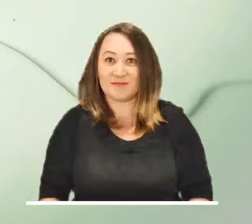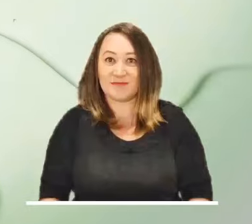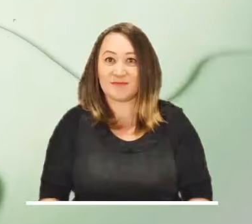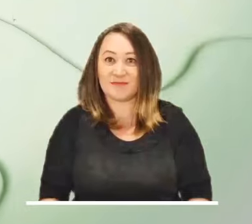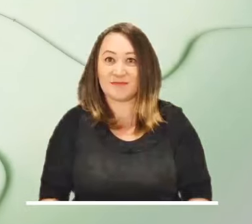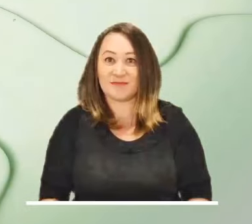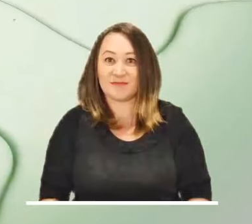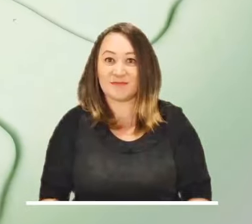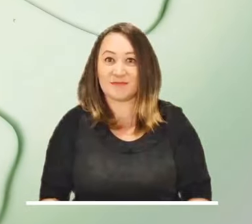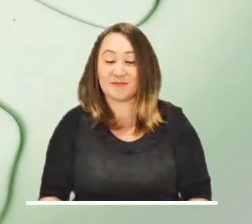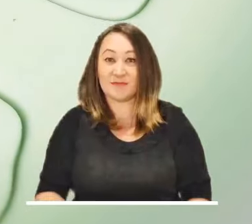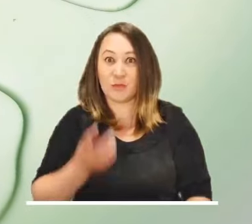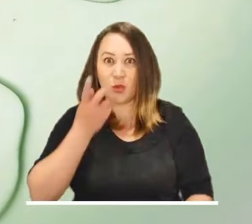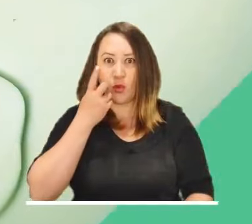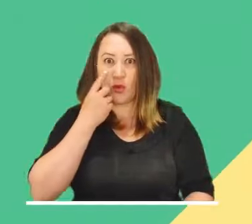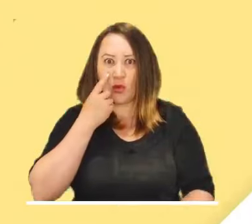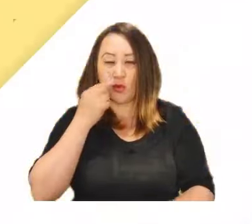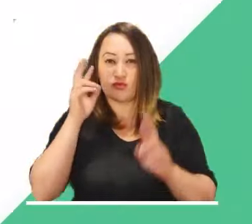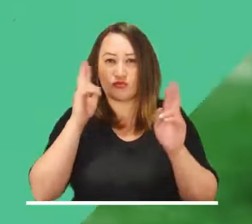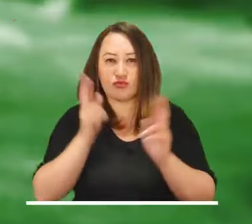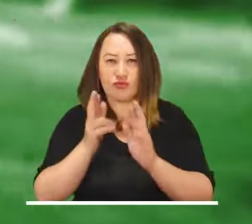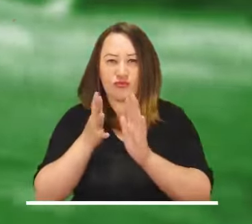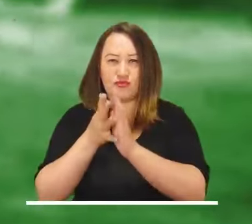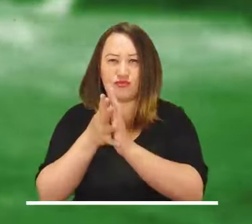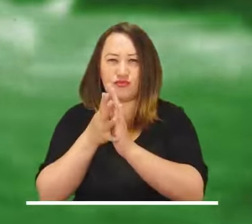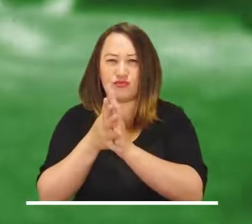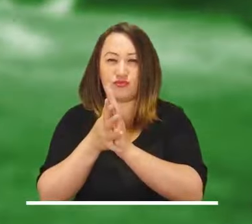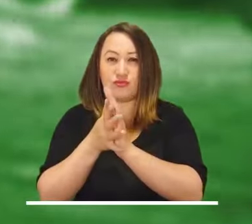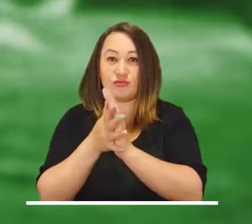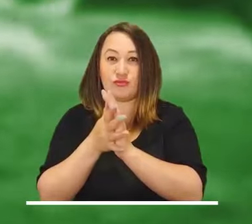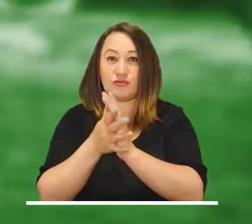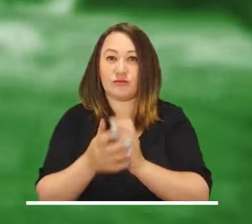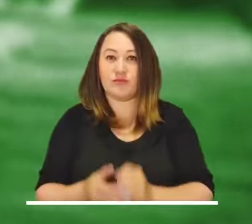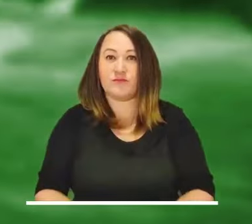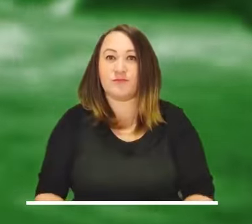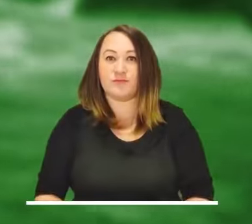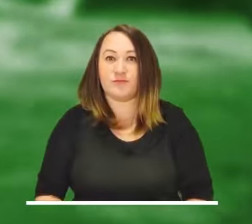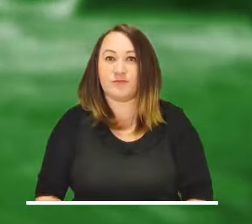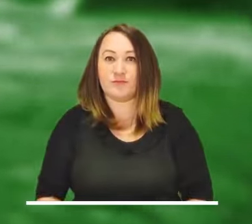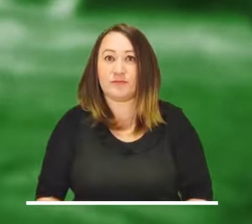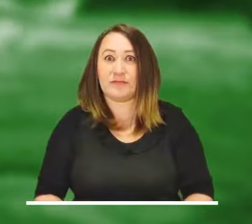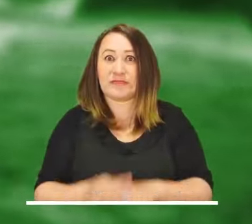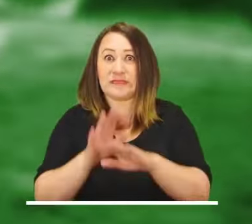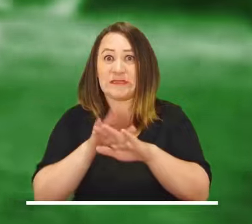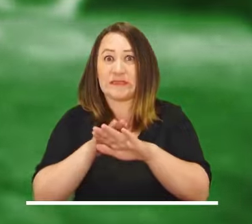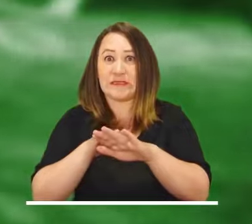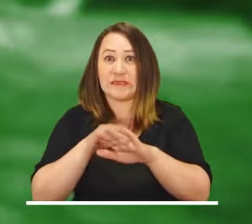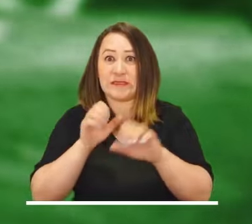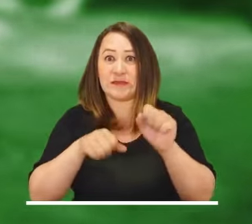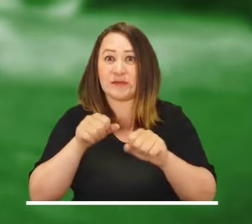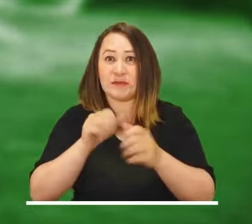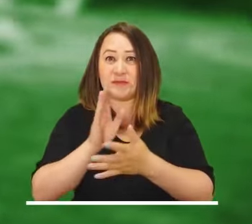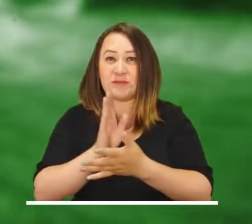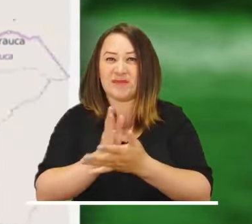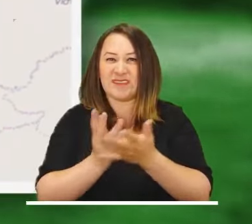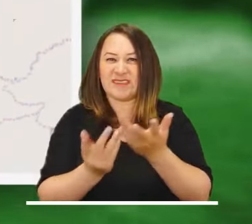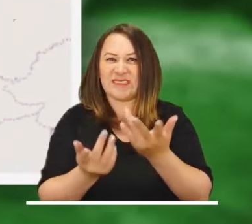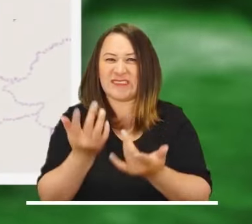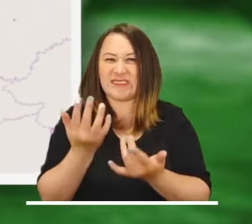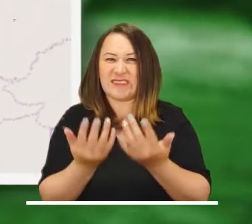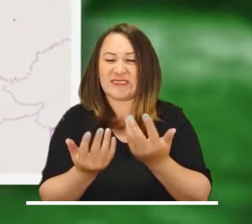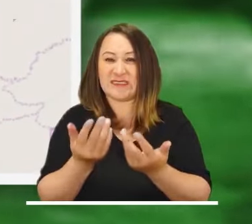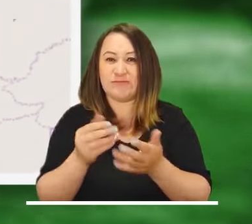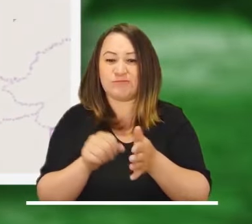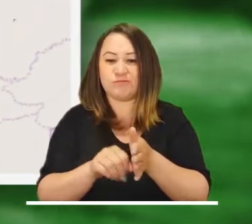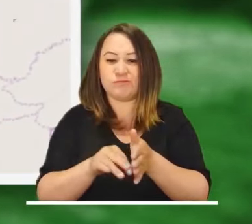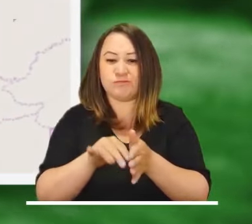norte. Les presentamos un breve resumen de las alertas que se encuentran activas. Alerta por